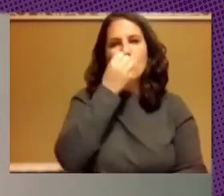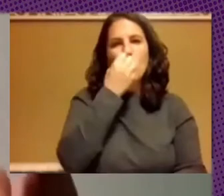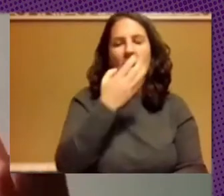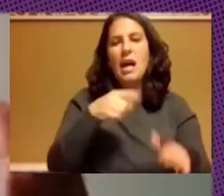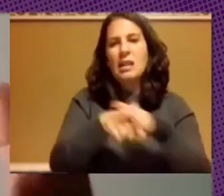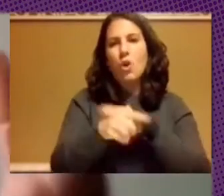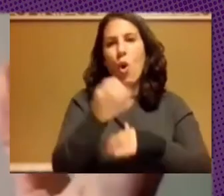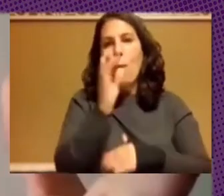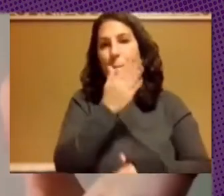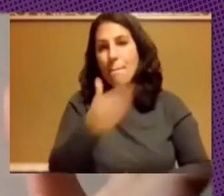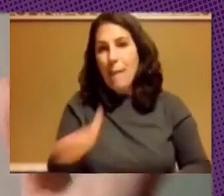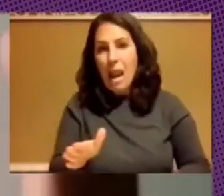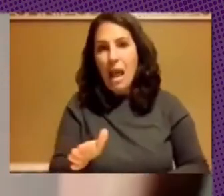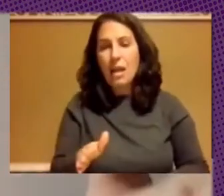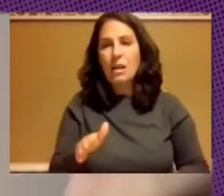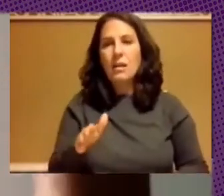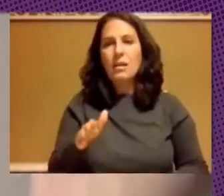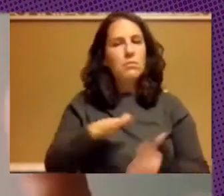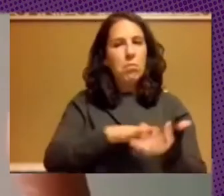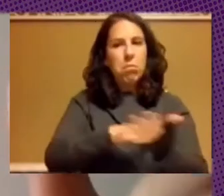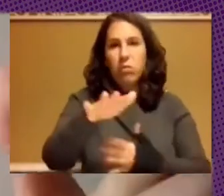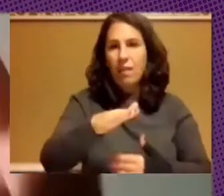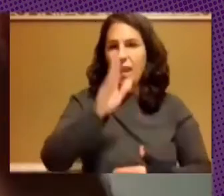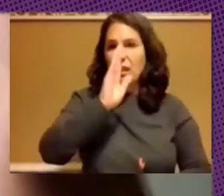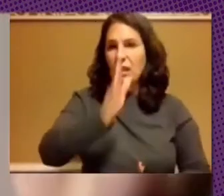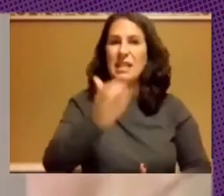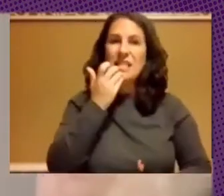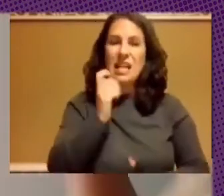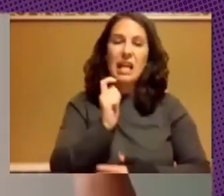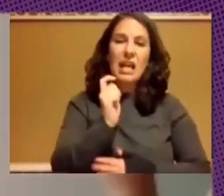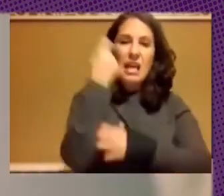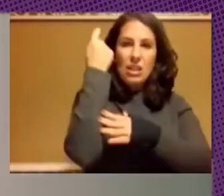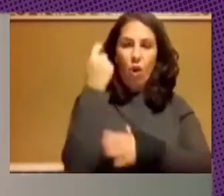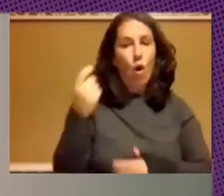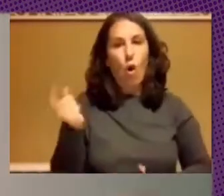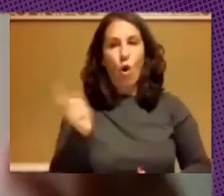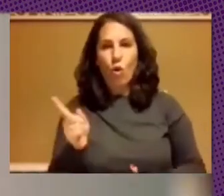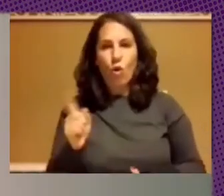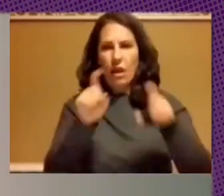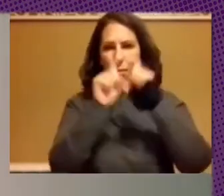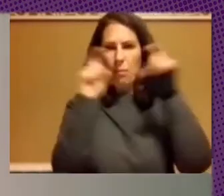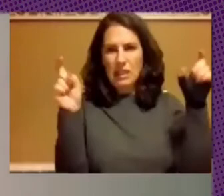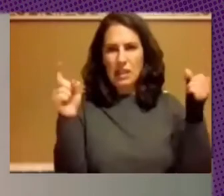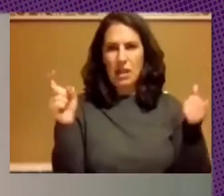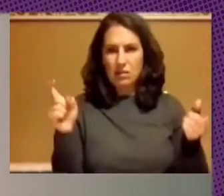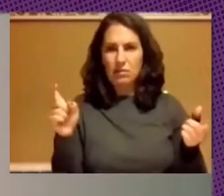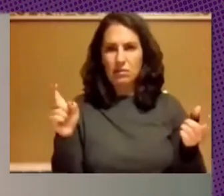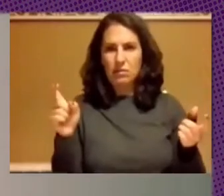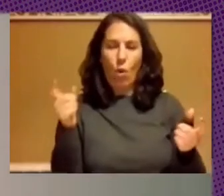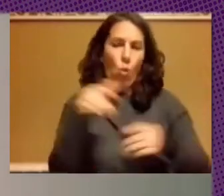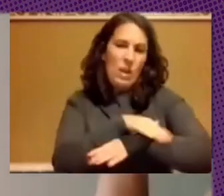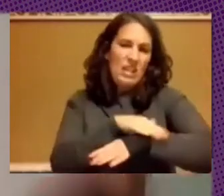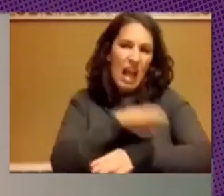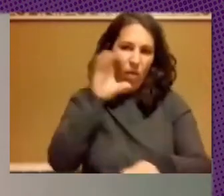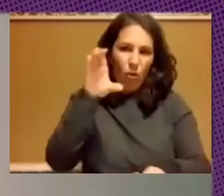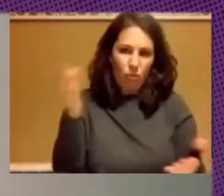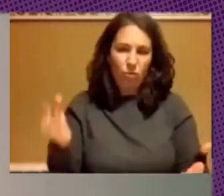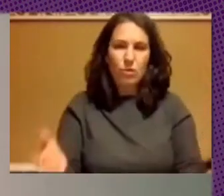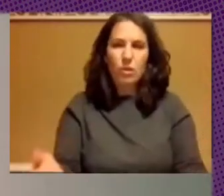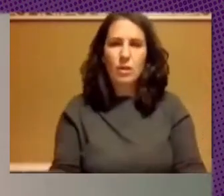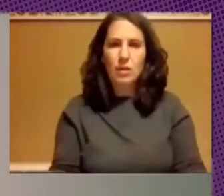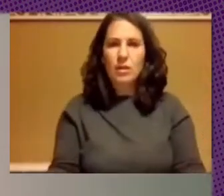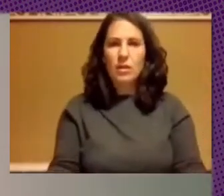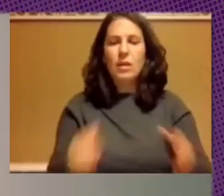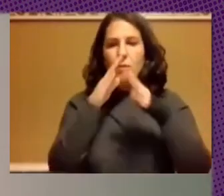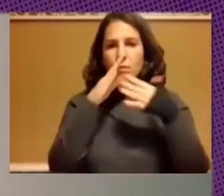impacta directamente en el negocio y en el éxito o de una empresa o de una organización ni calar de un estado o un gobierno entonces hoy en día